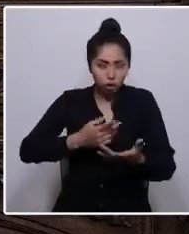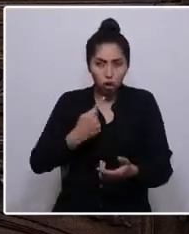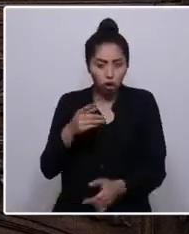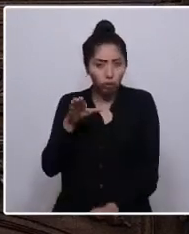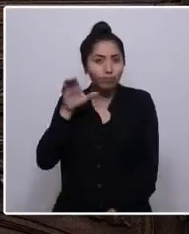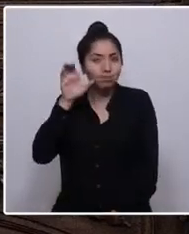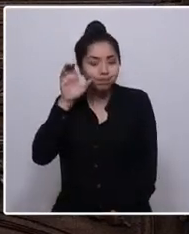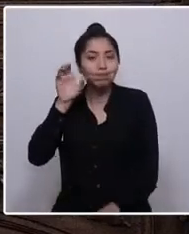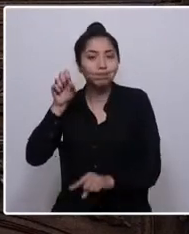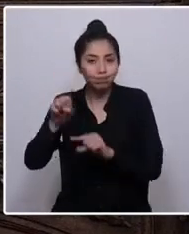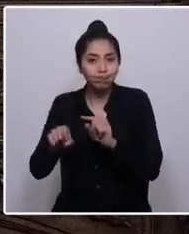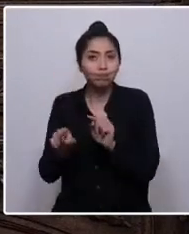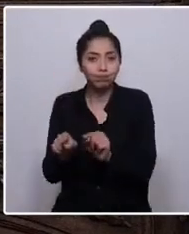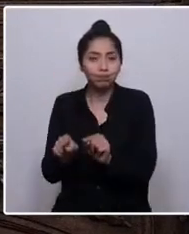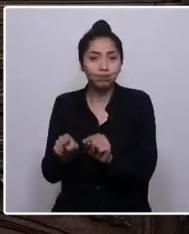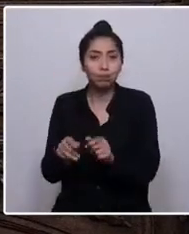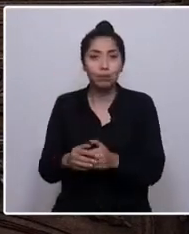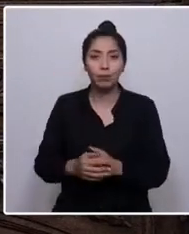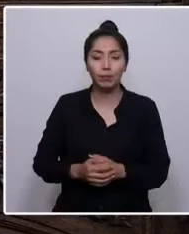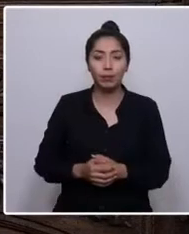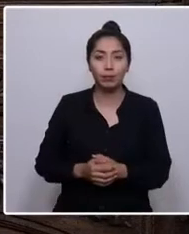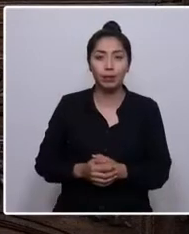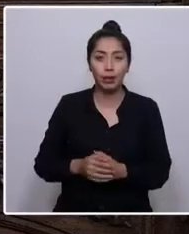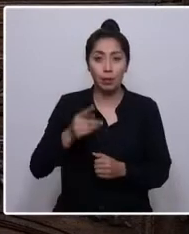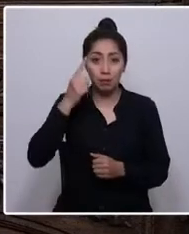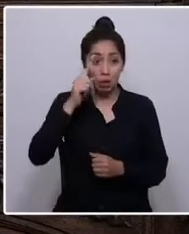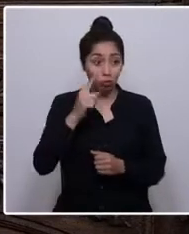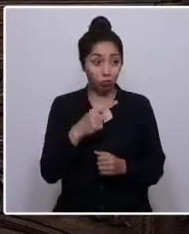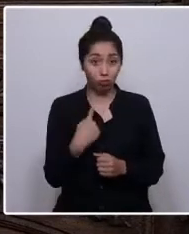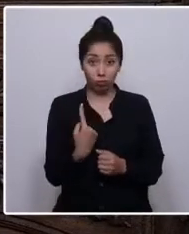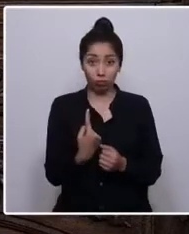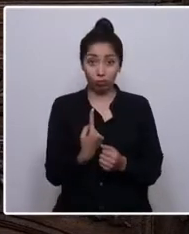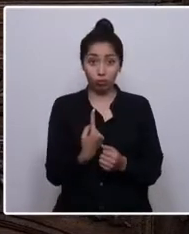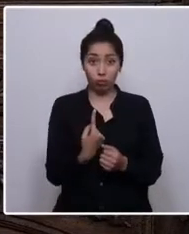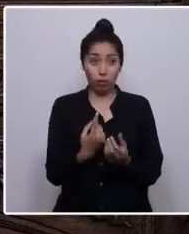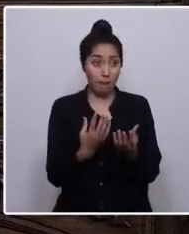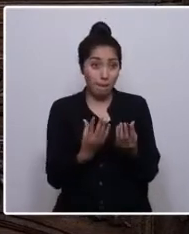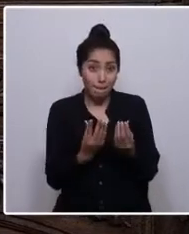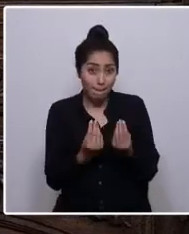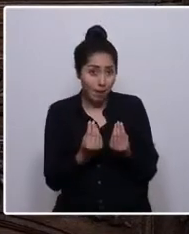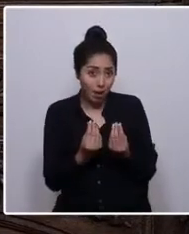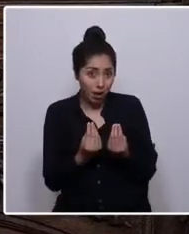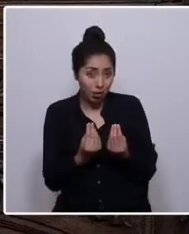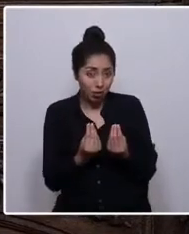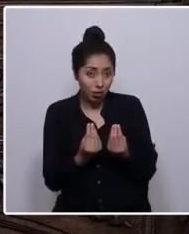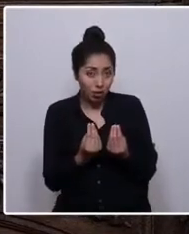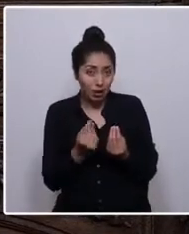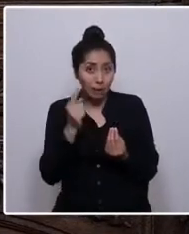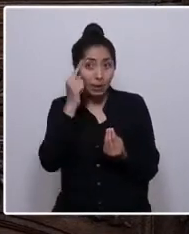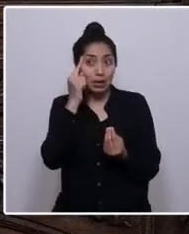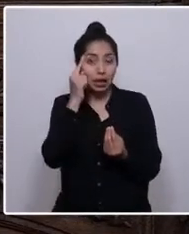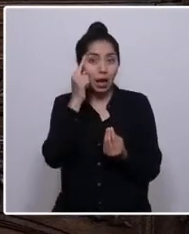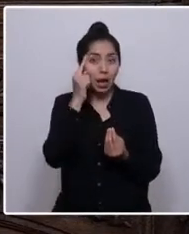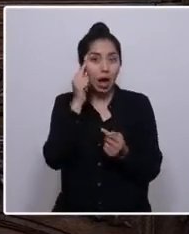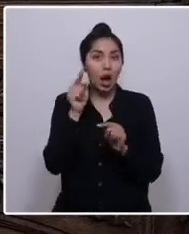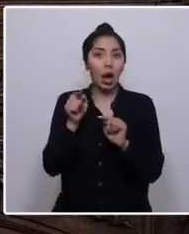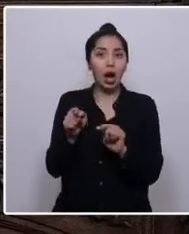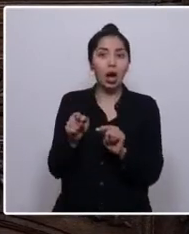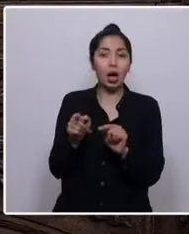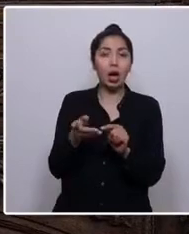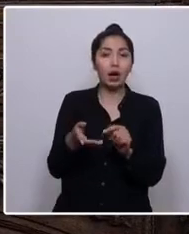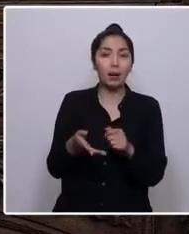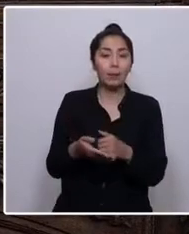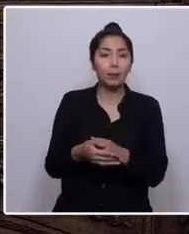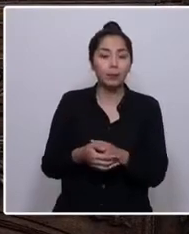Pero no hay que temer respecto de que creen que con ello está en juego